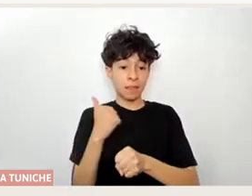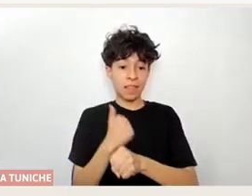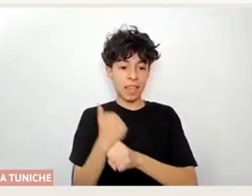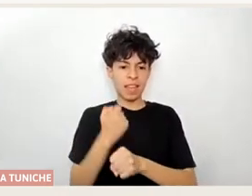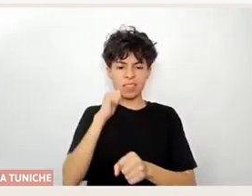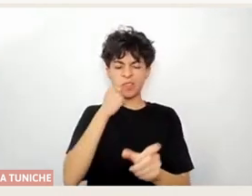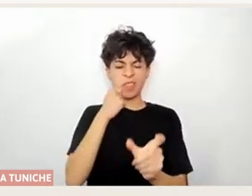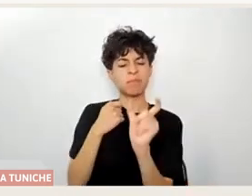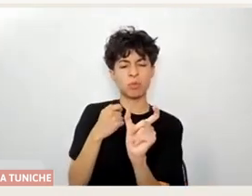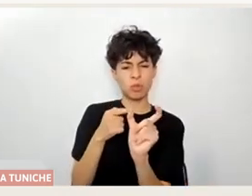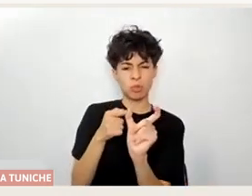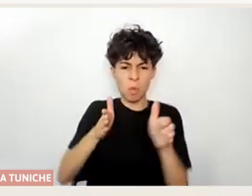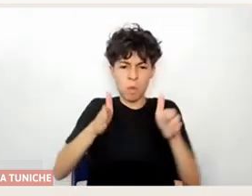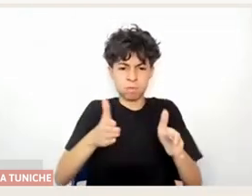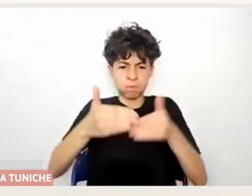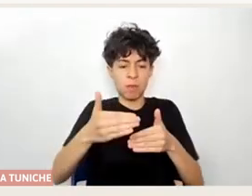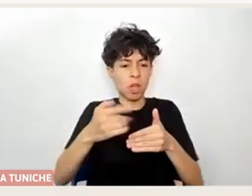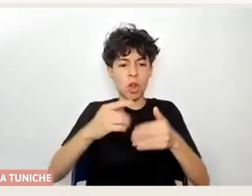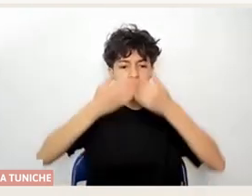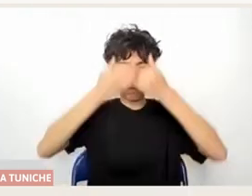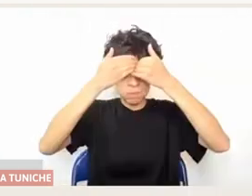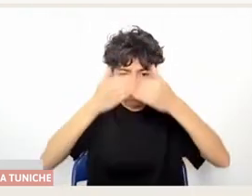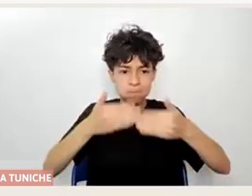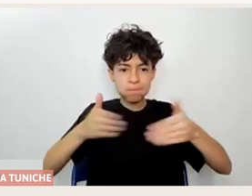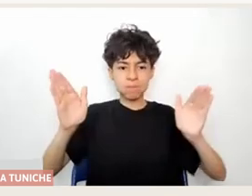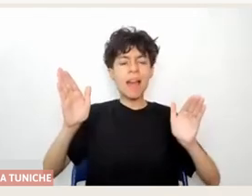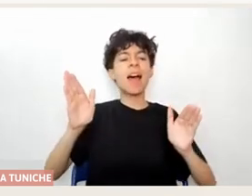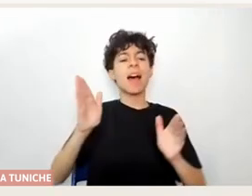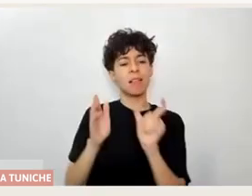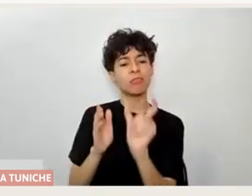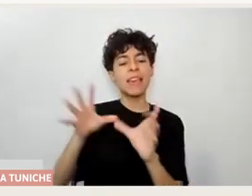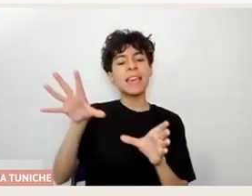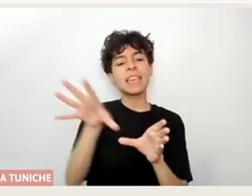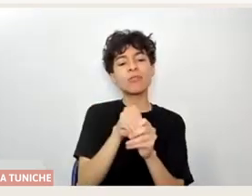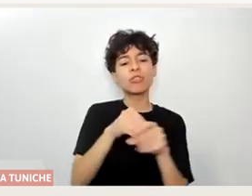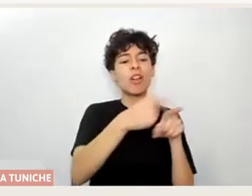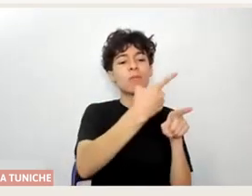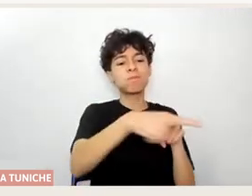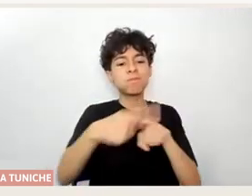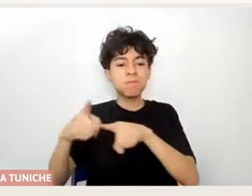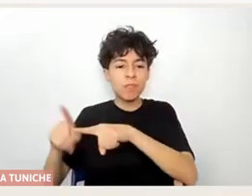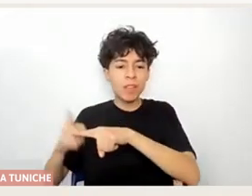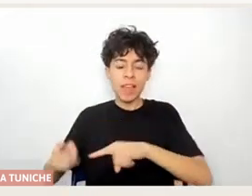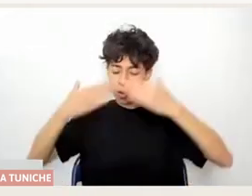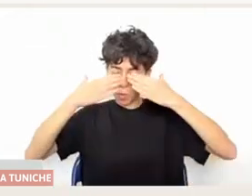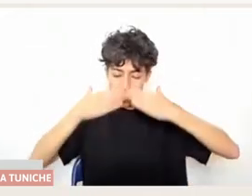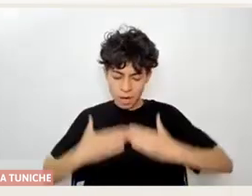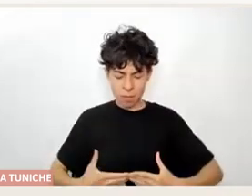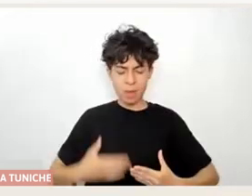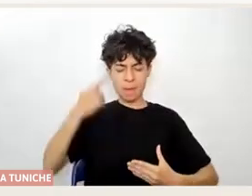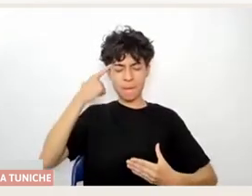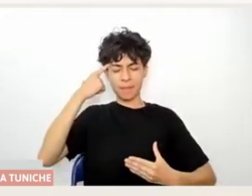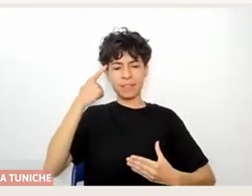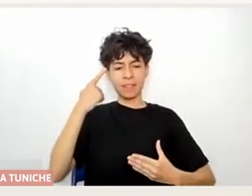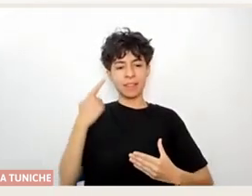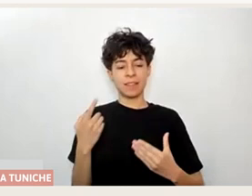expansiva que inclusiva, ¿sí?, donde todos, todas, todes, podamos desde nuestras cuerpas poder hacer ese planteamiento, ¿sí?, donde nadie